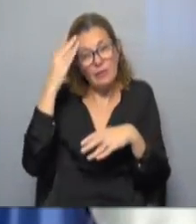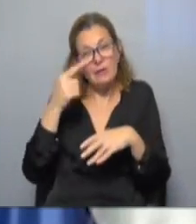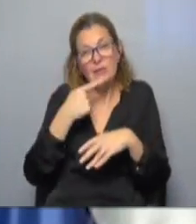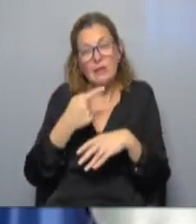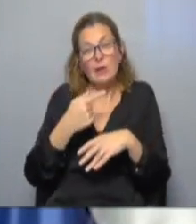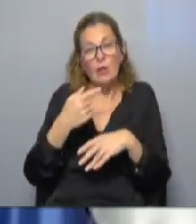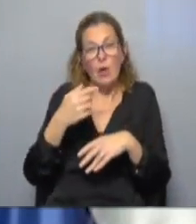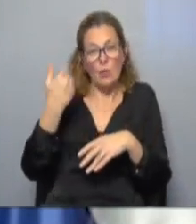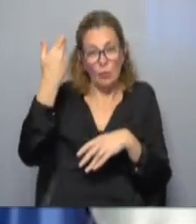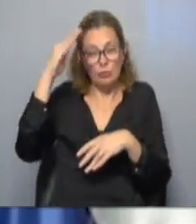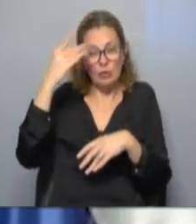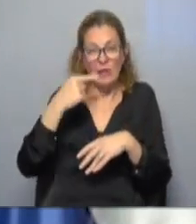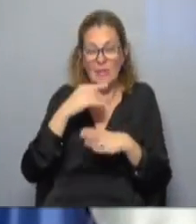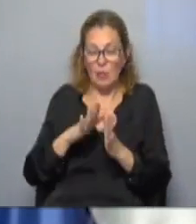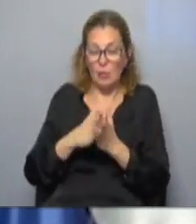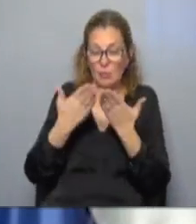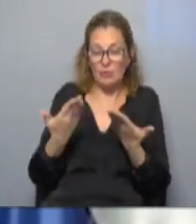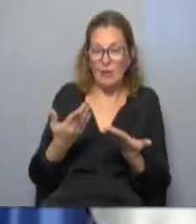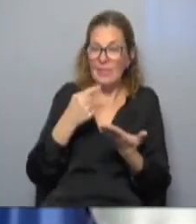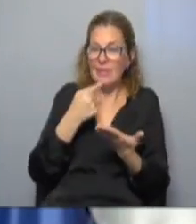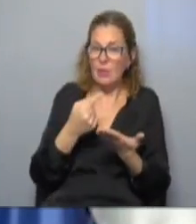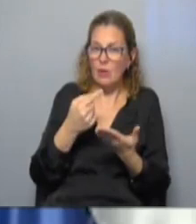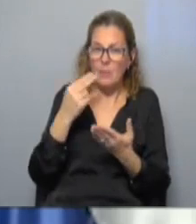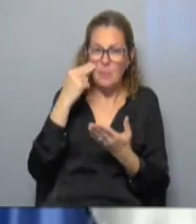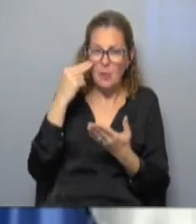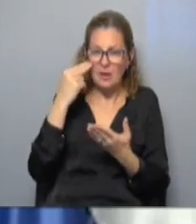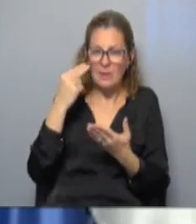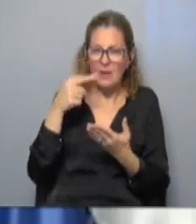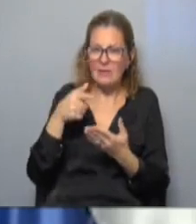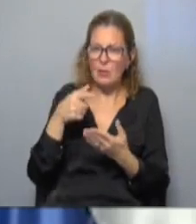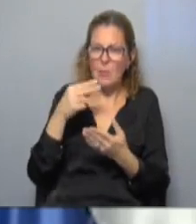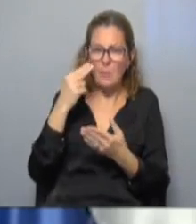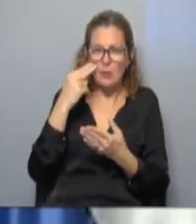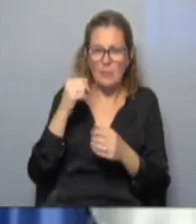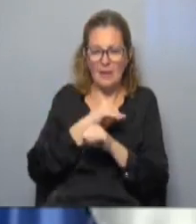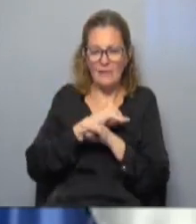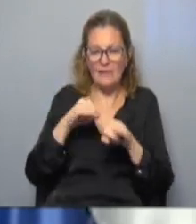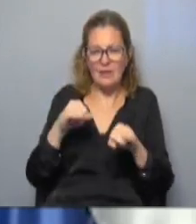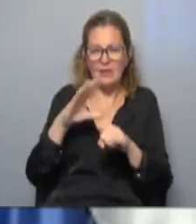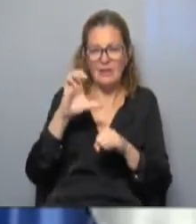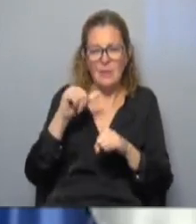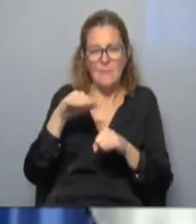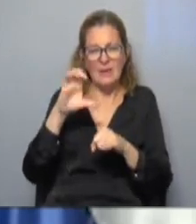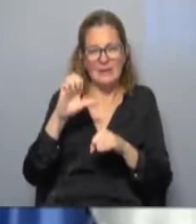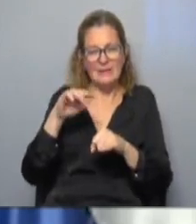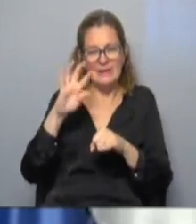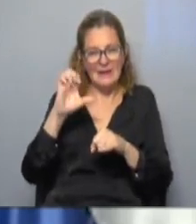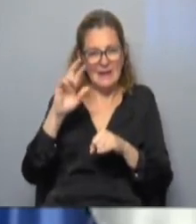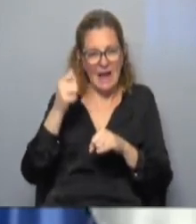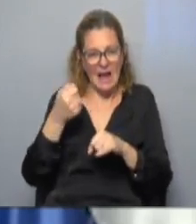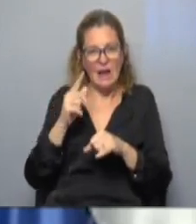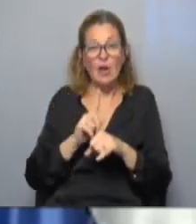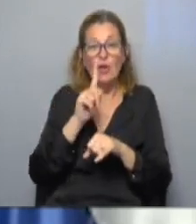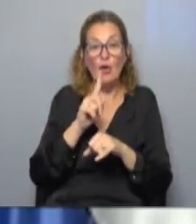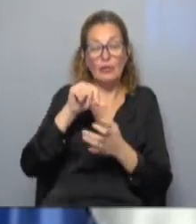presidencial el diario local Proceso sostuvo que el móvil del asesinato habría sido el cierre de una mina de cemento en la región de Cibao en el